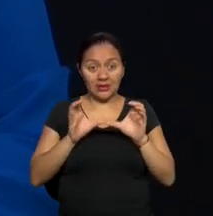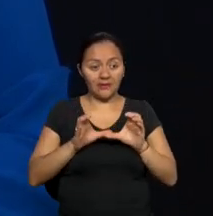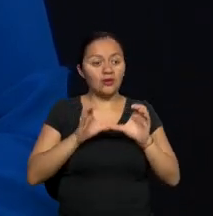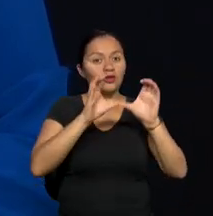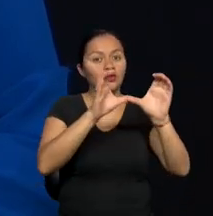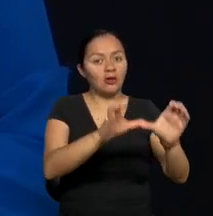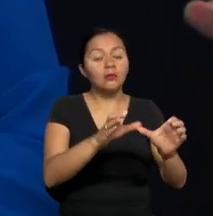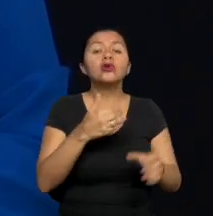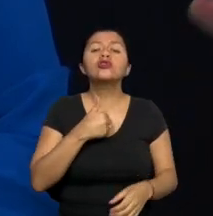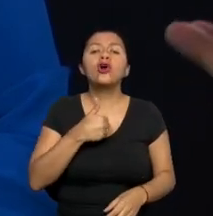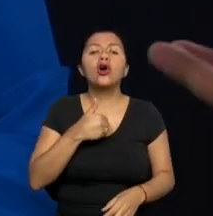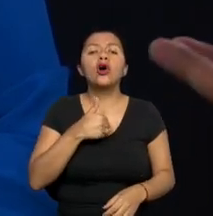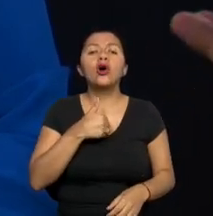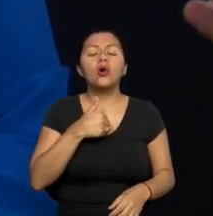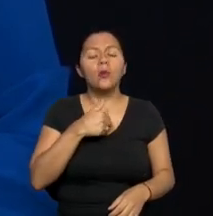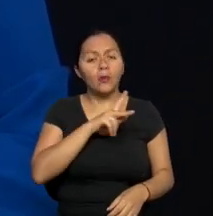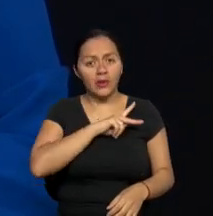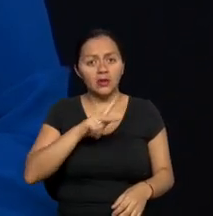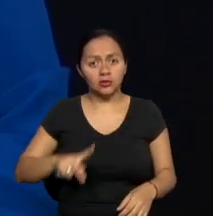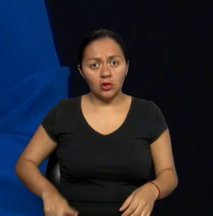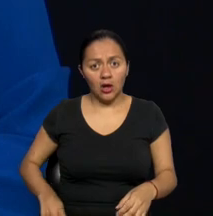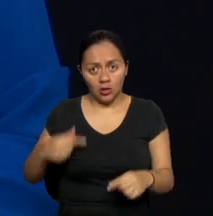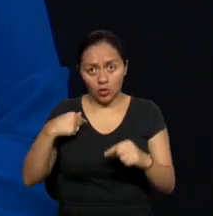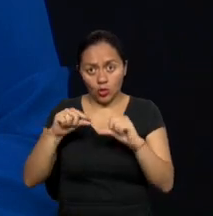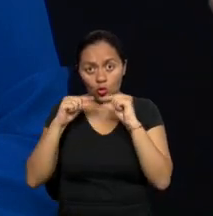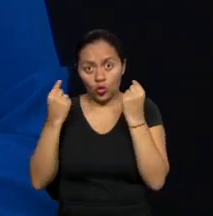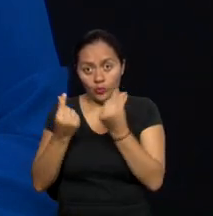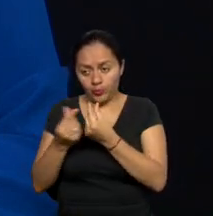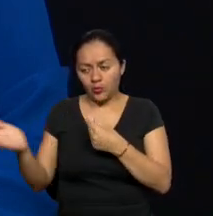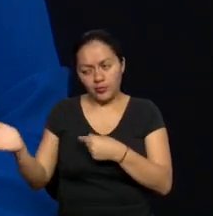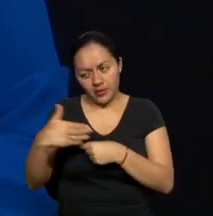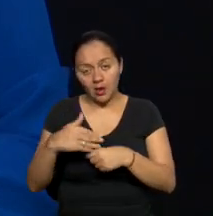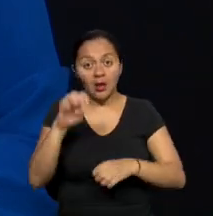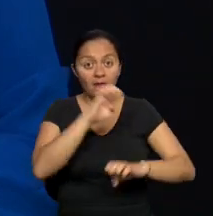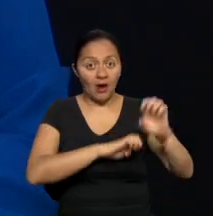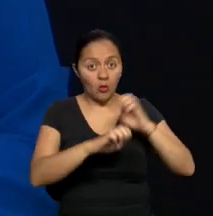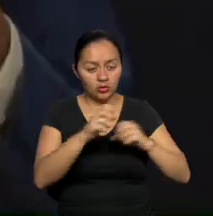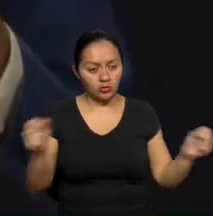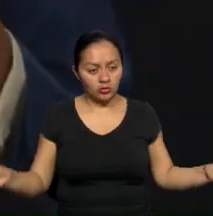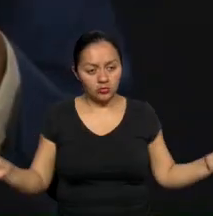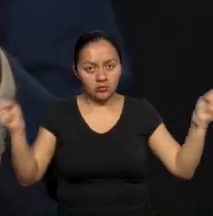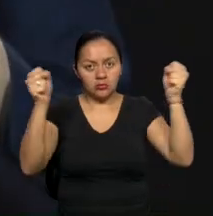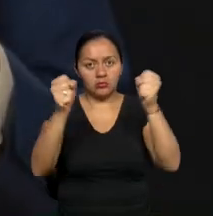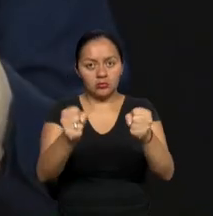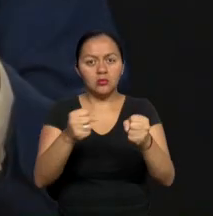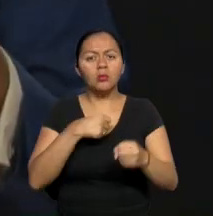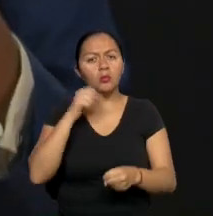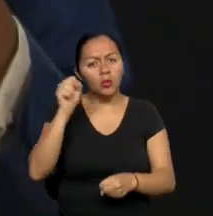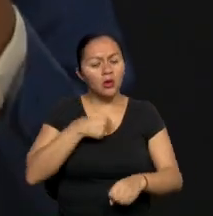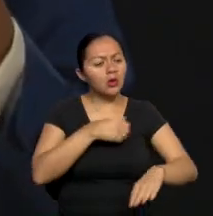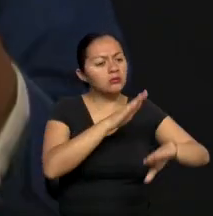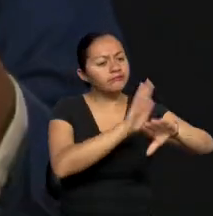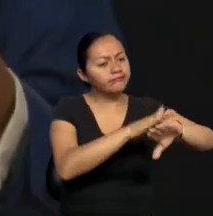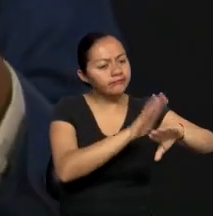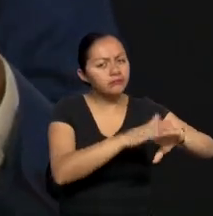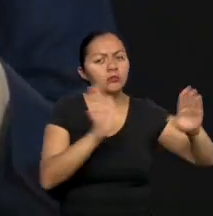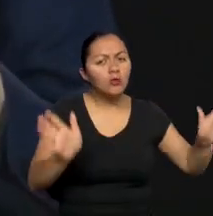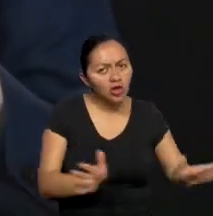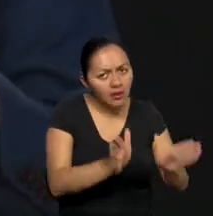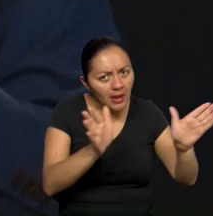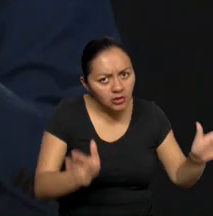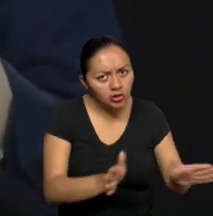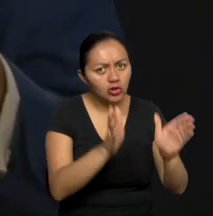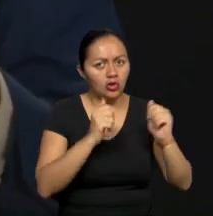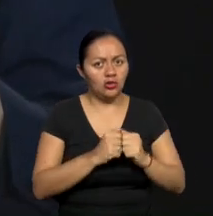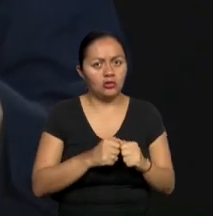yo le he pedido personalmente a todo nuestro grupo de evaluadores y promotores que también se molesten para decirles y motivarlos a esos